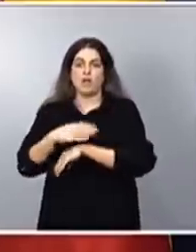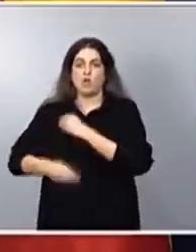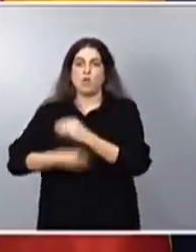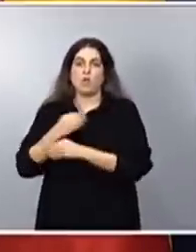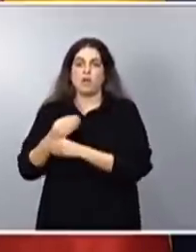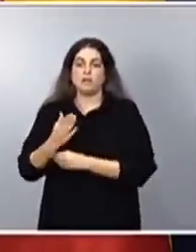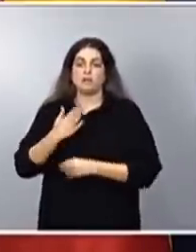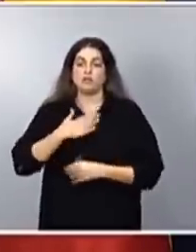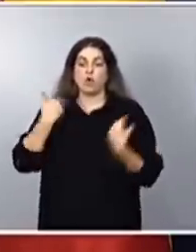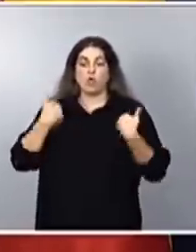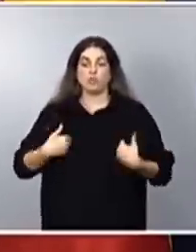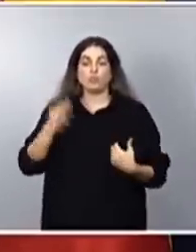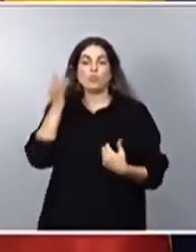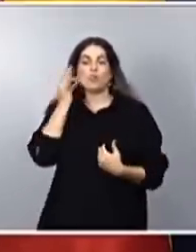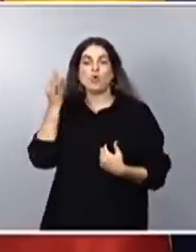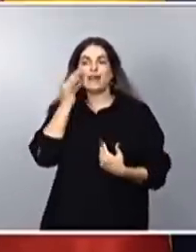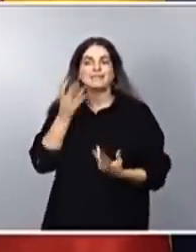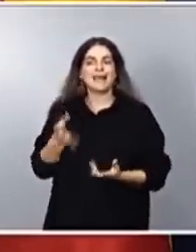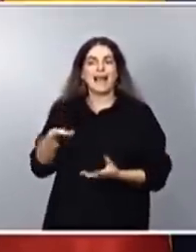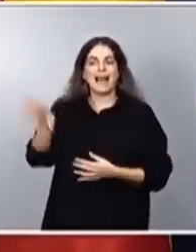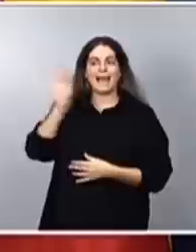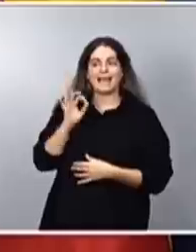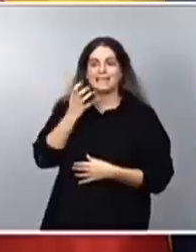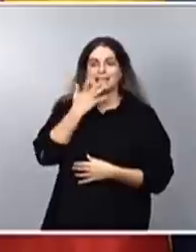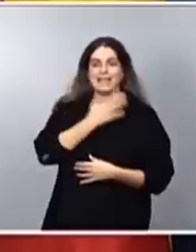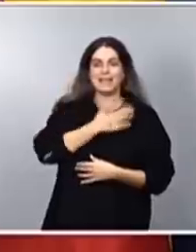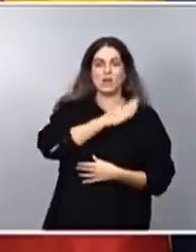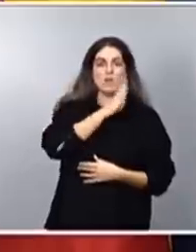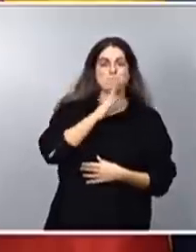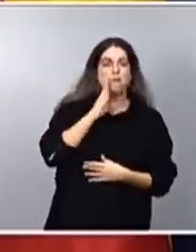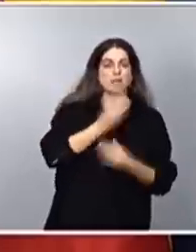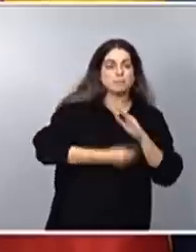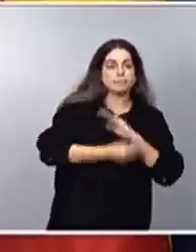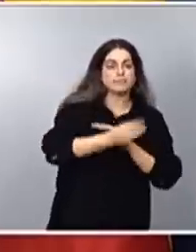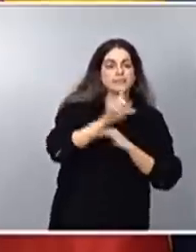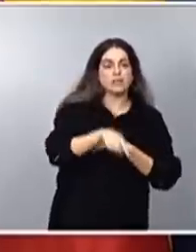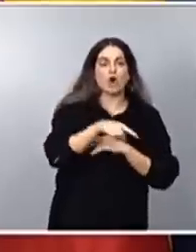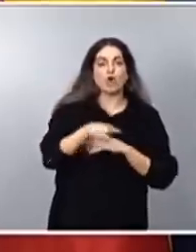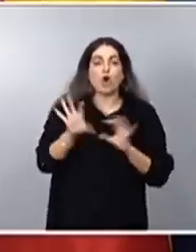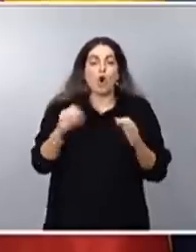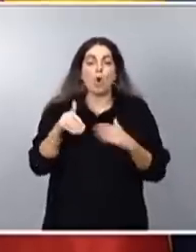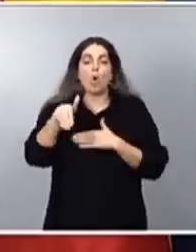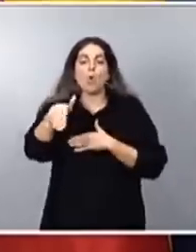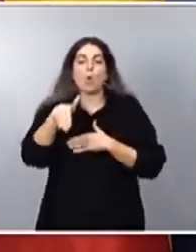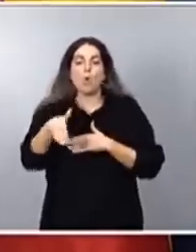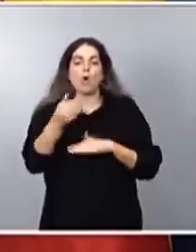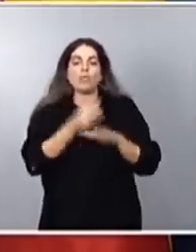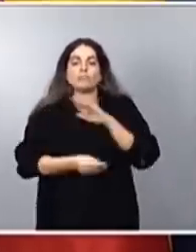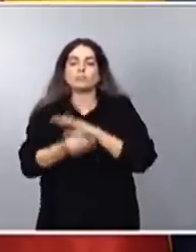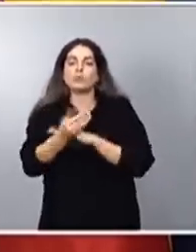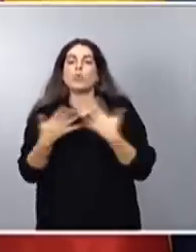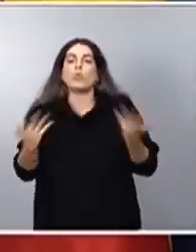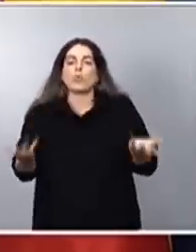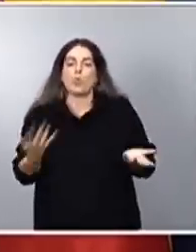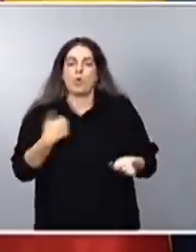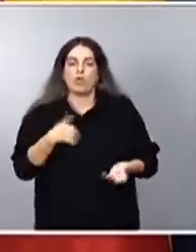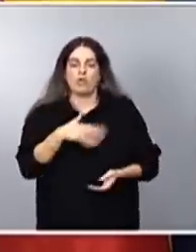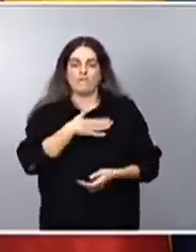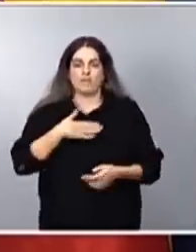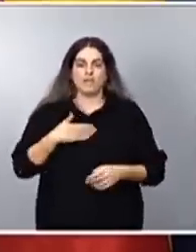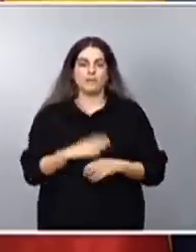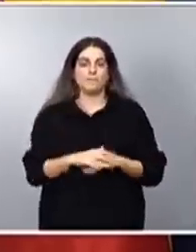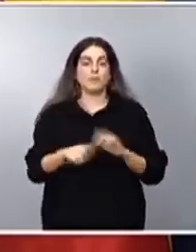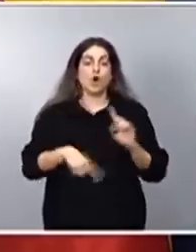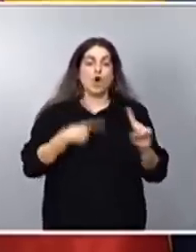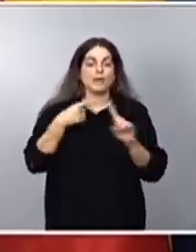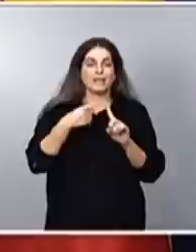libremente si quieren ser madres o no y cuándo quieren serlo. Y por último, otro de los objetivos fundamentales de esta ley era reconocer